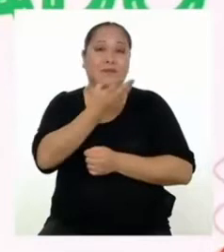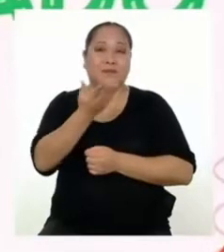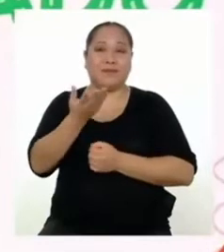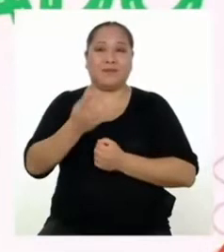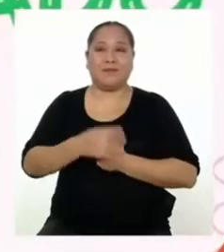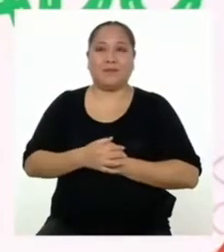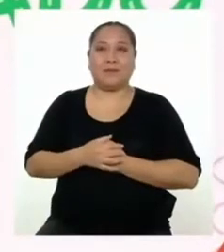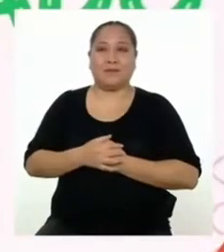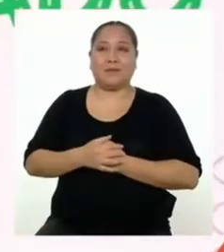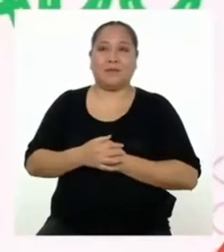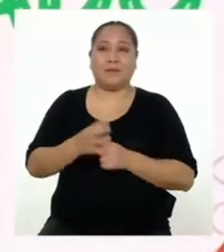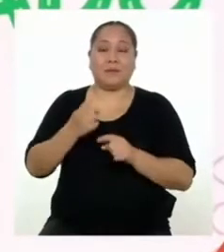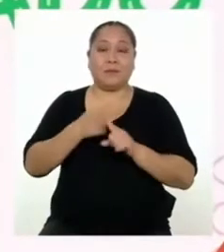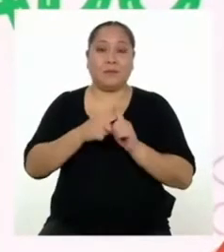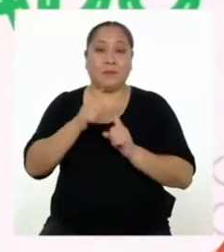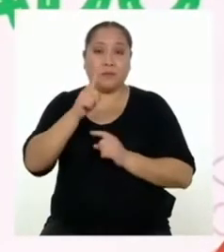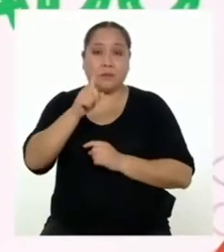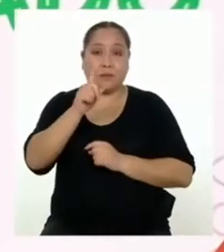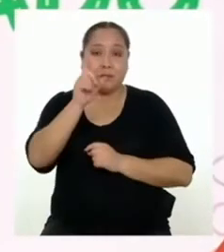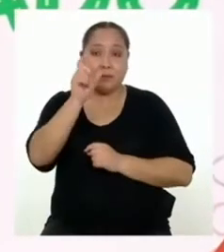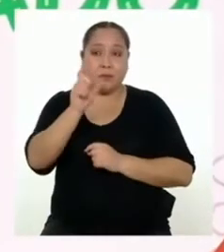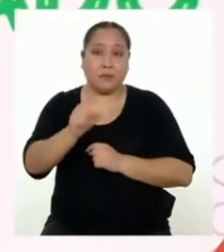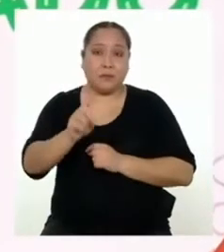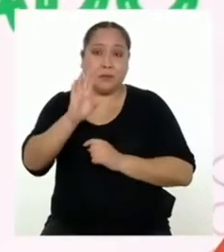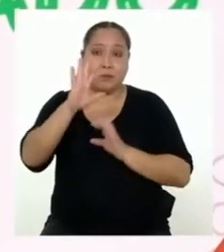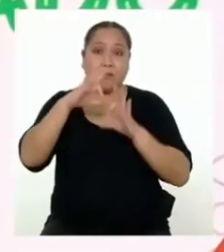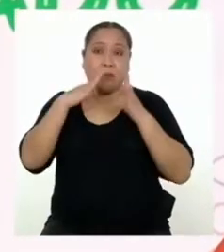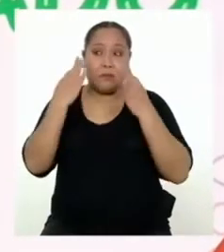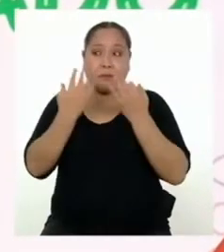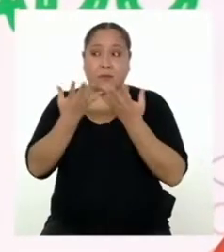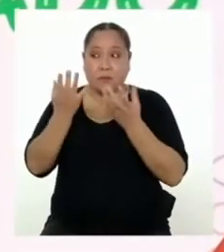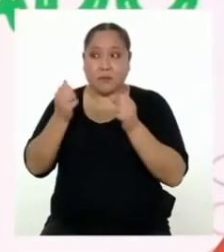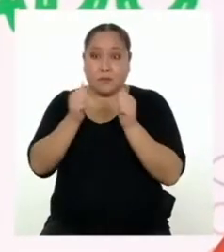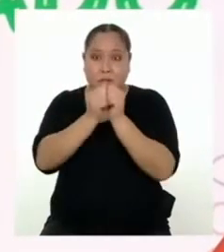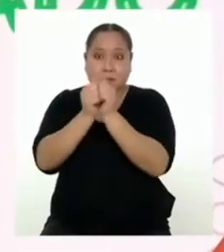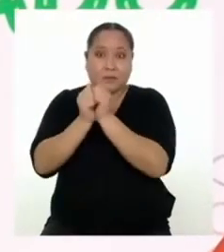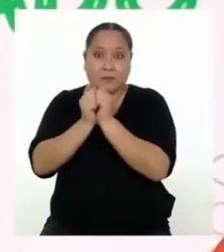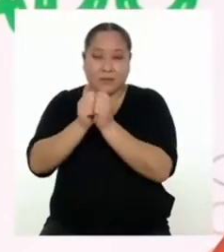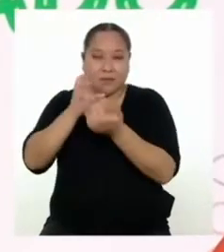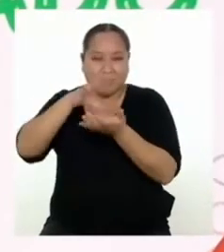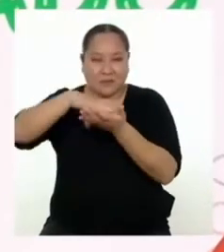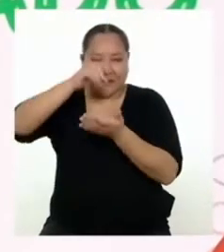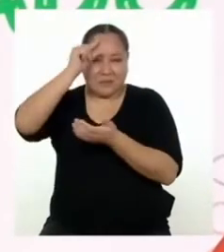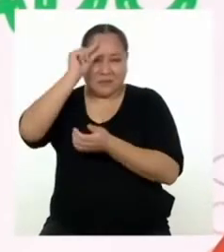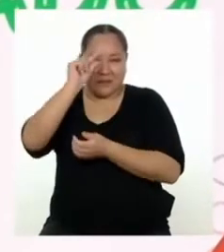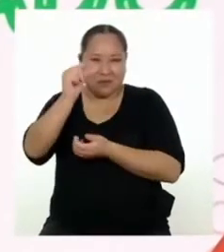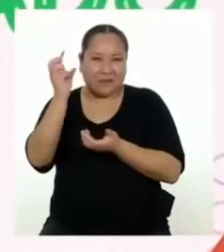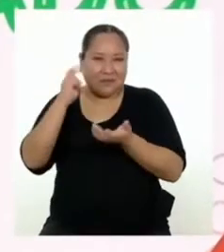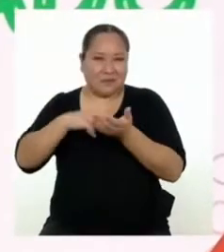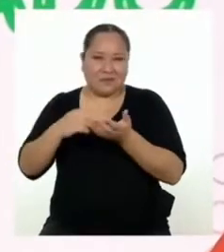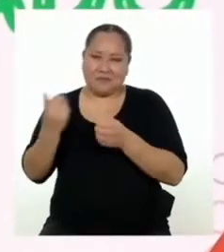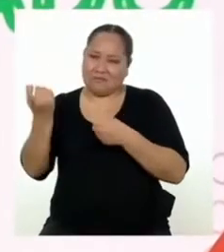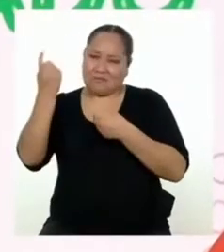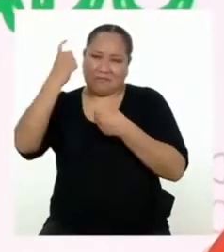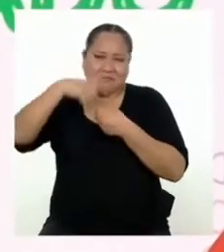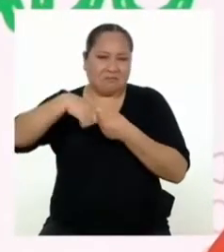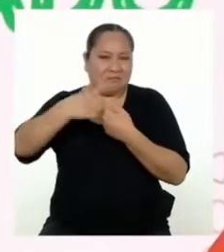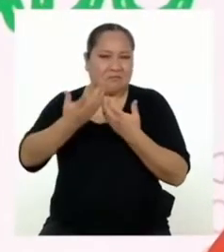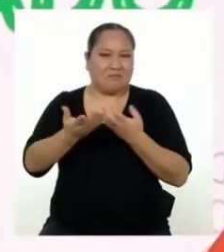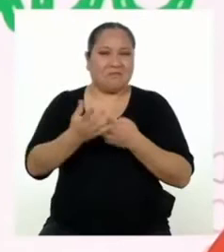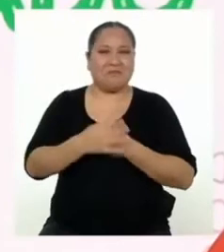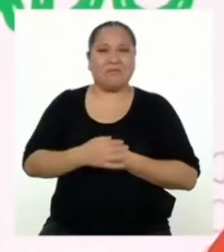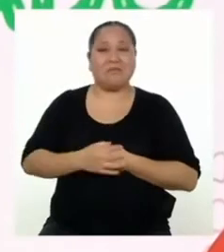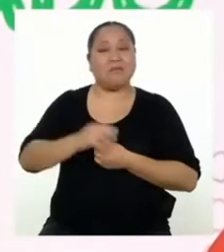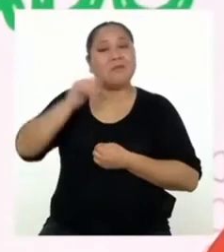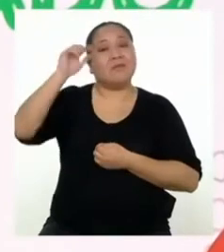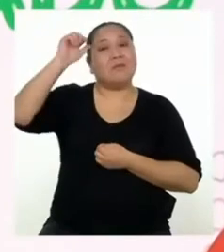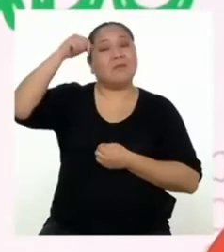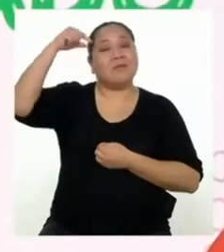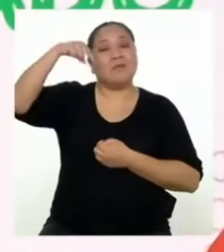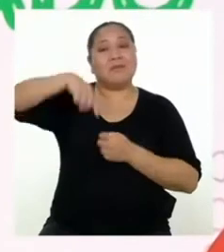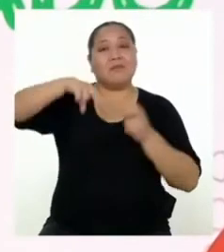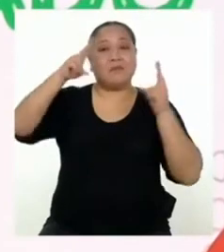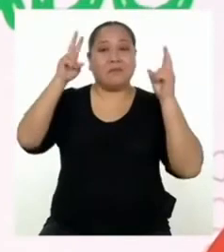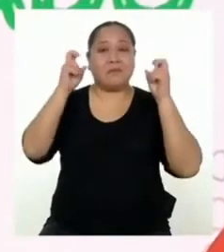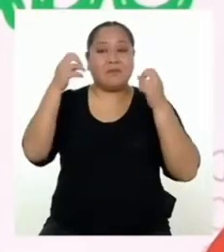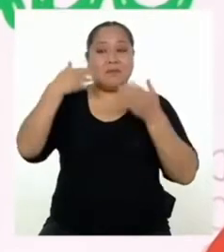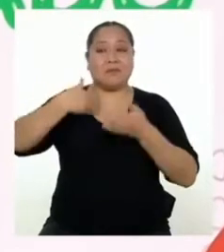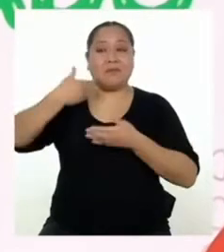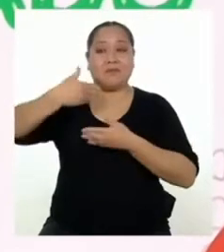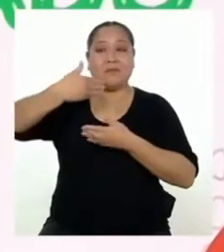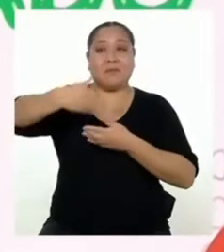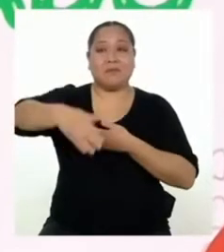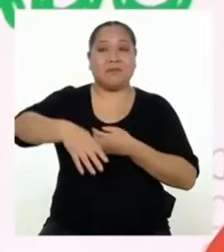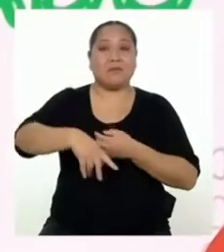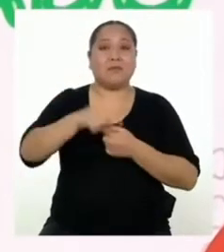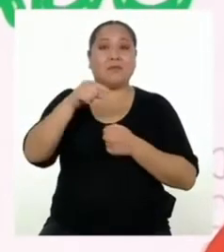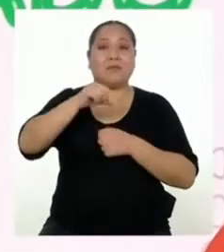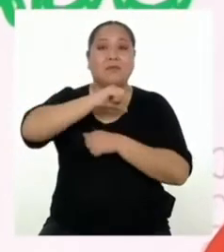Pero si alguien de tu familia quiere acompañarte para aprender un poquito más, también puede sumarse. Recuerden que nuestro tema en estos días